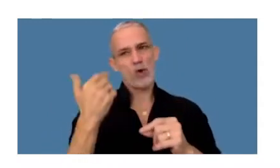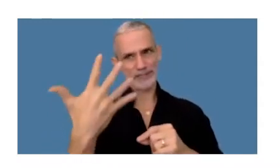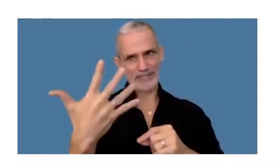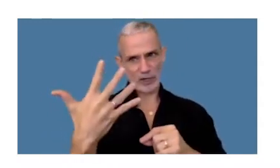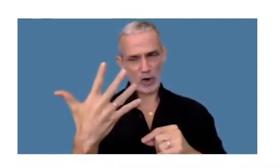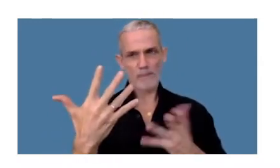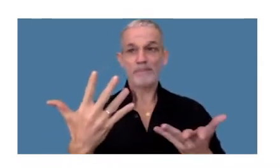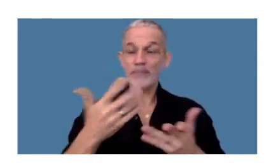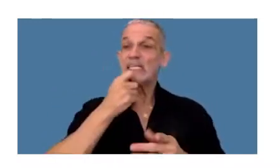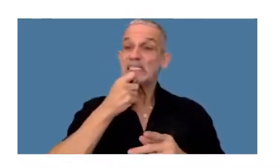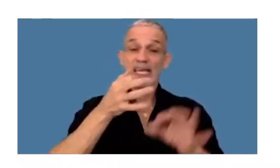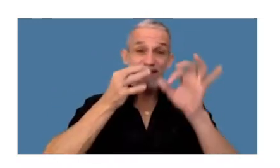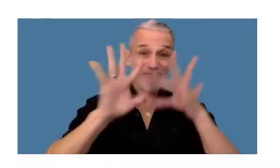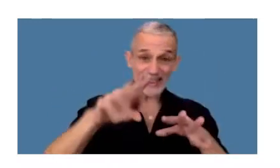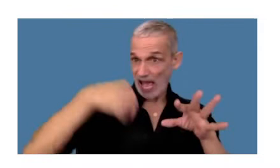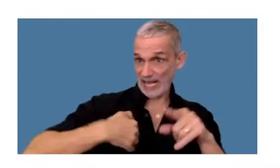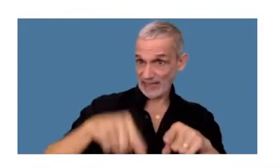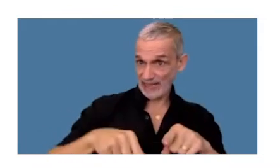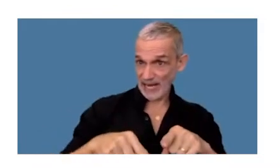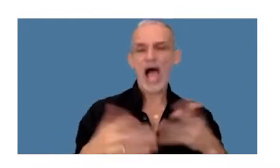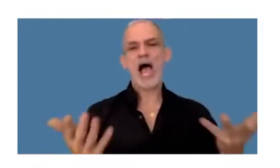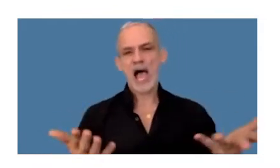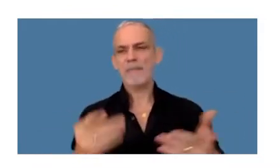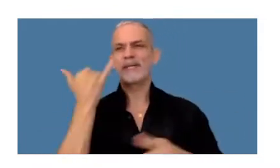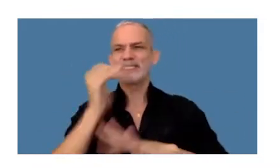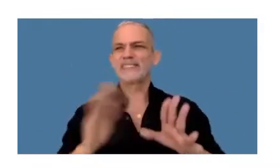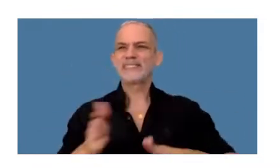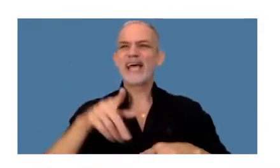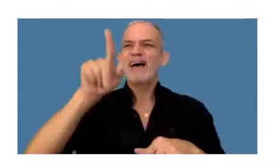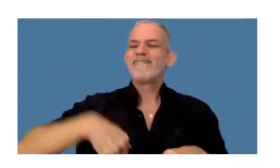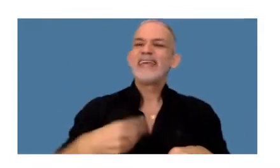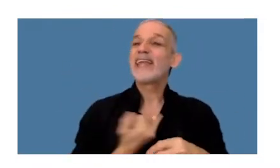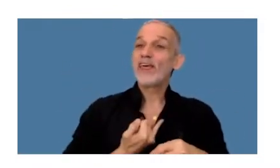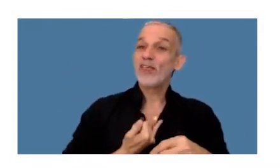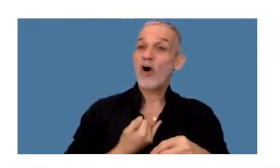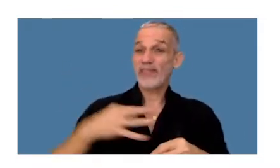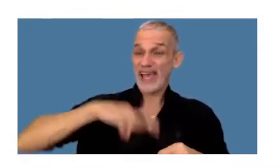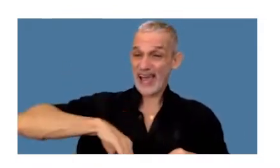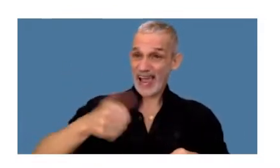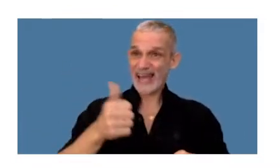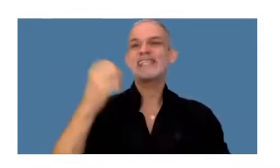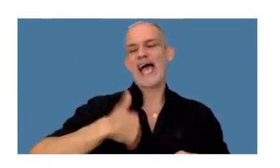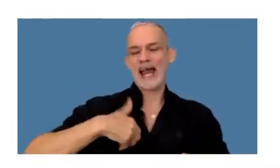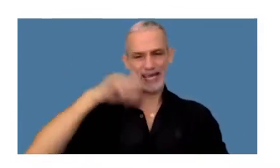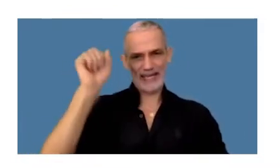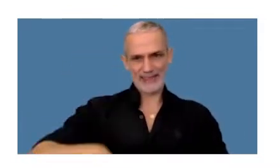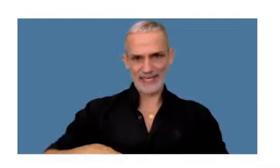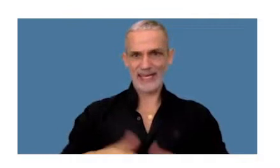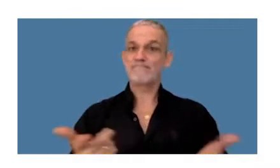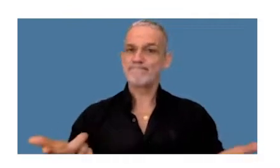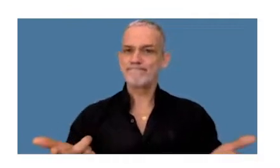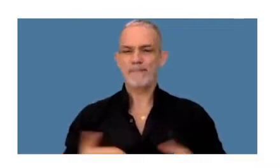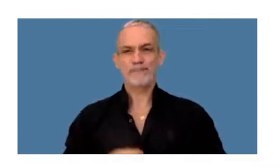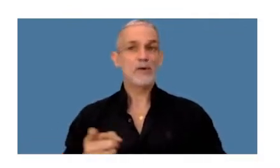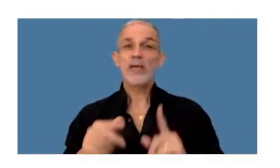es decir que si la venta se produce en Argentina la fuente de la ganancia es argentina pero no